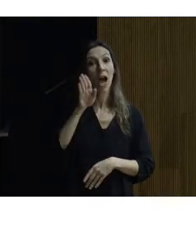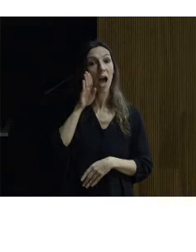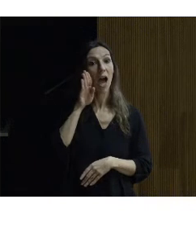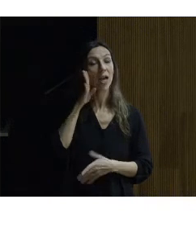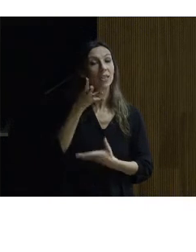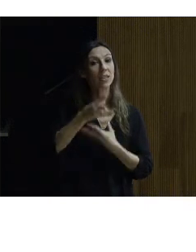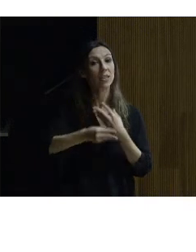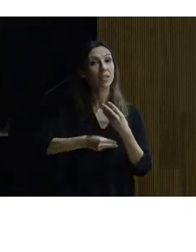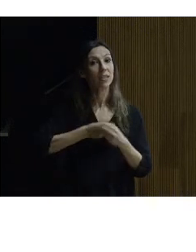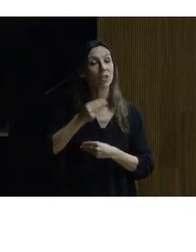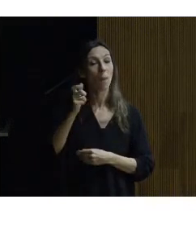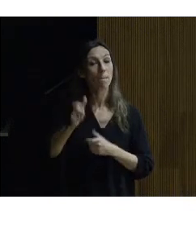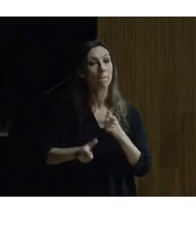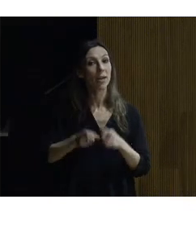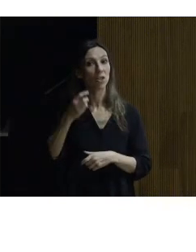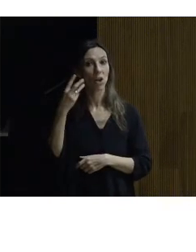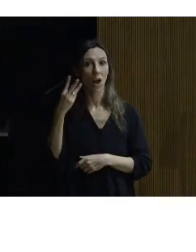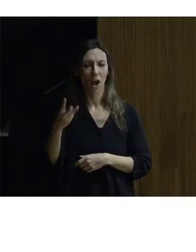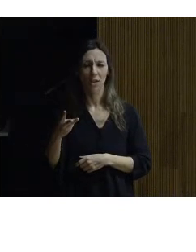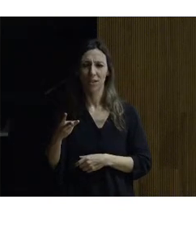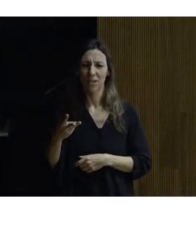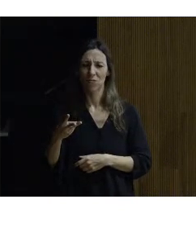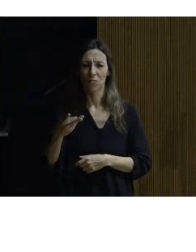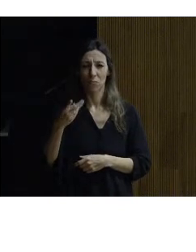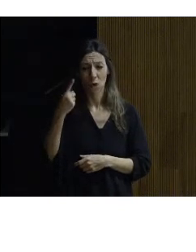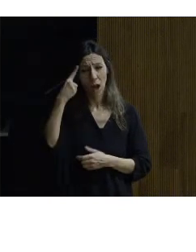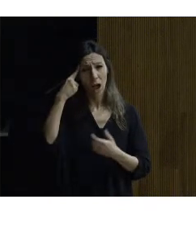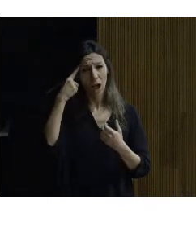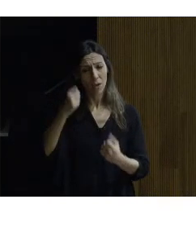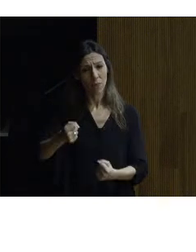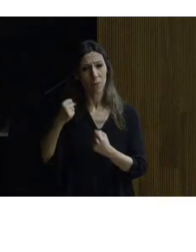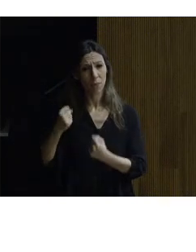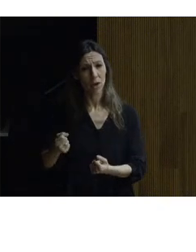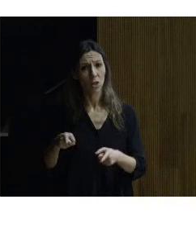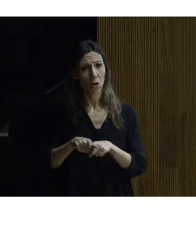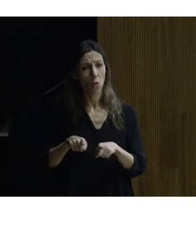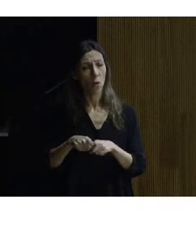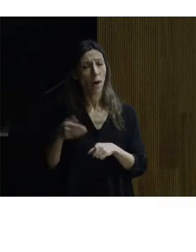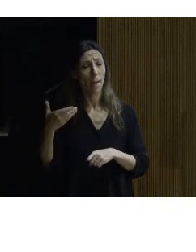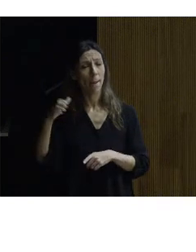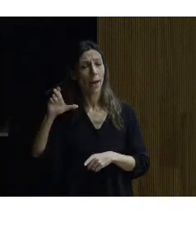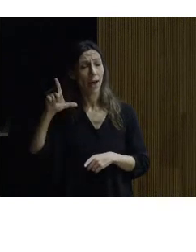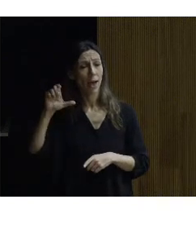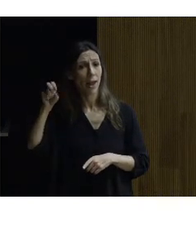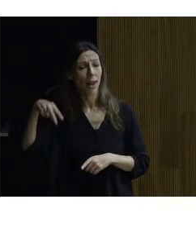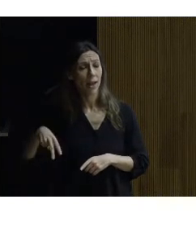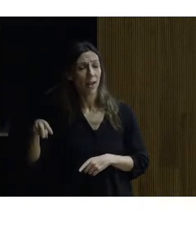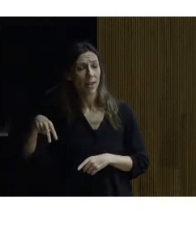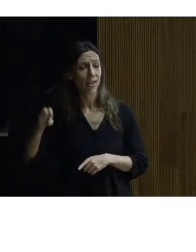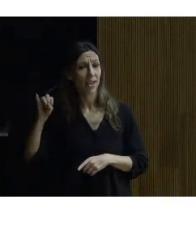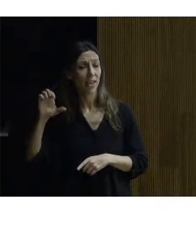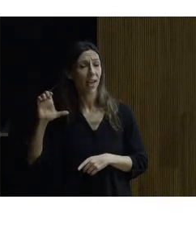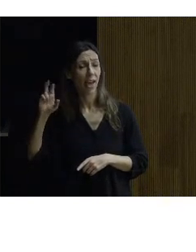tres personas de la máxima cualificación como ha sido Belén Rodríguez Nieves Peinado y